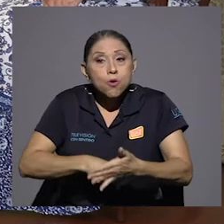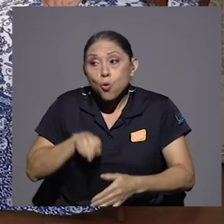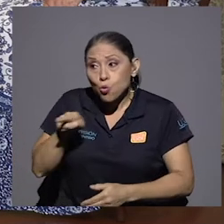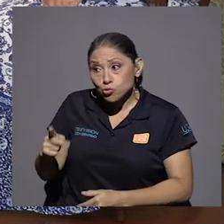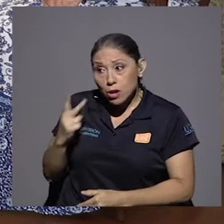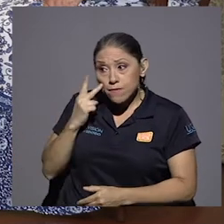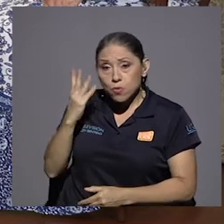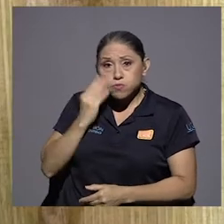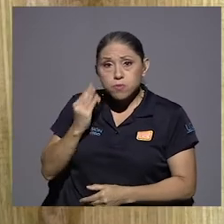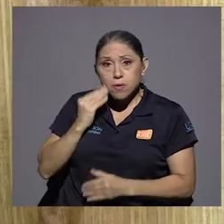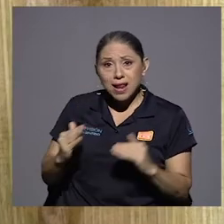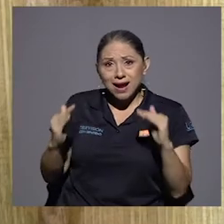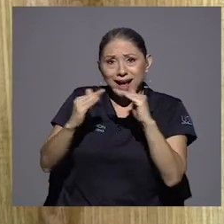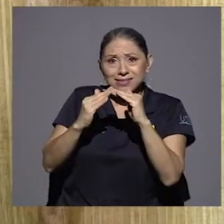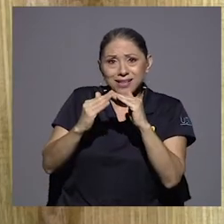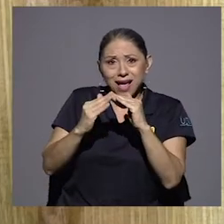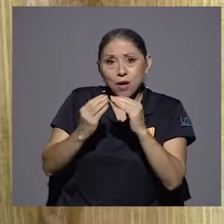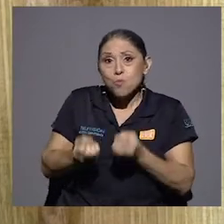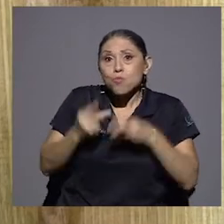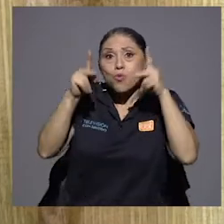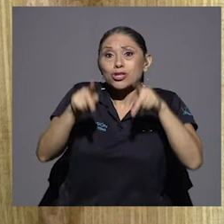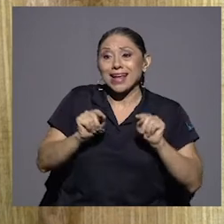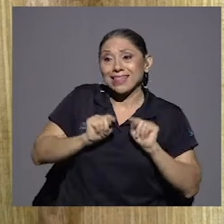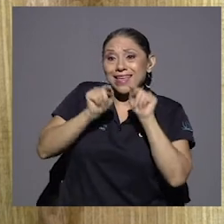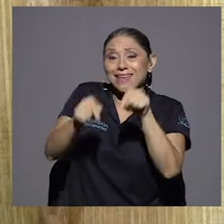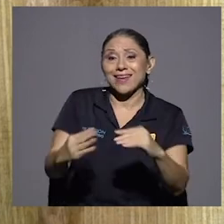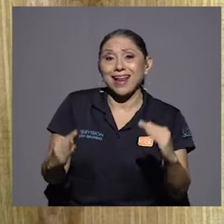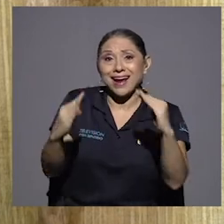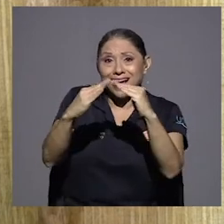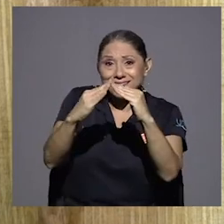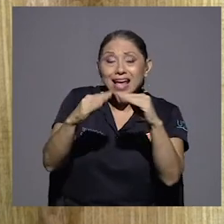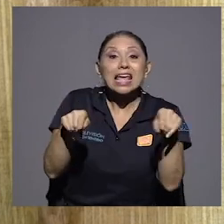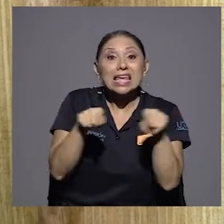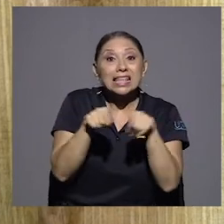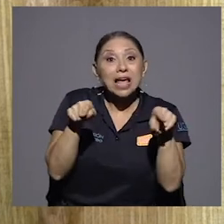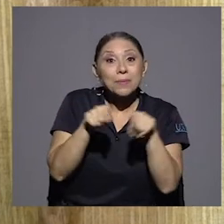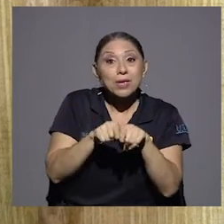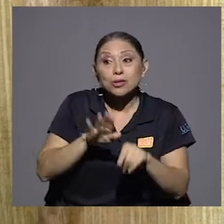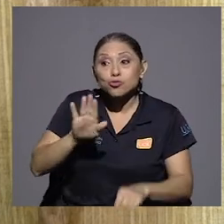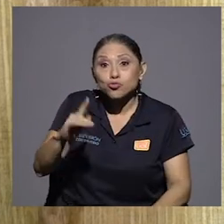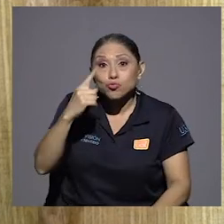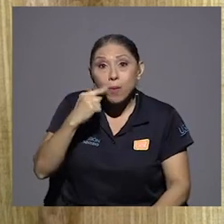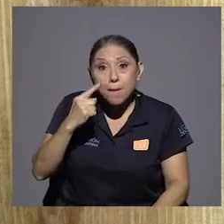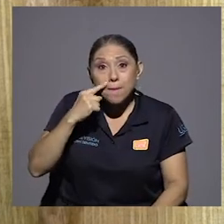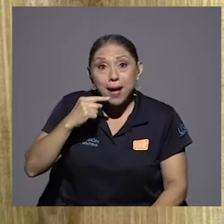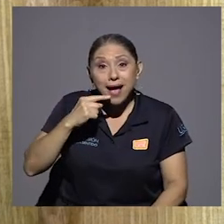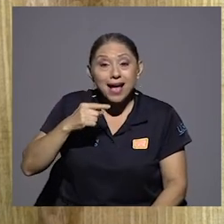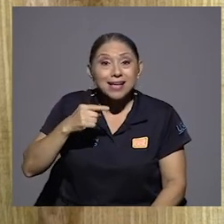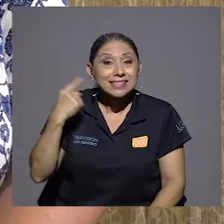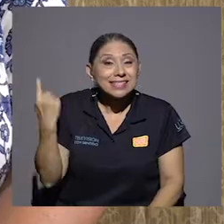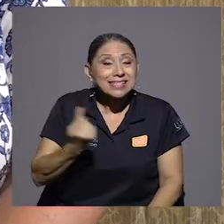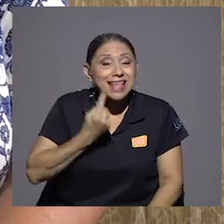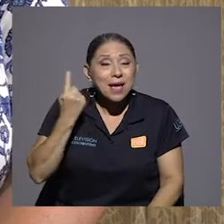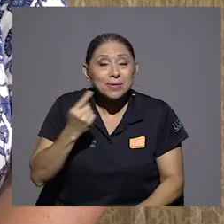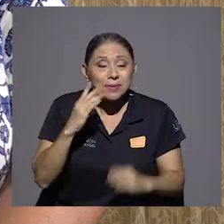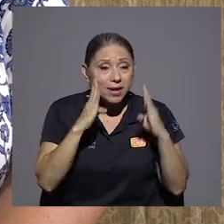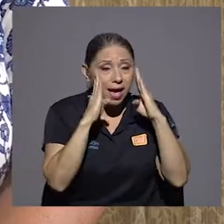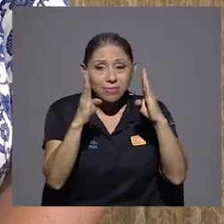solamente con toda la gente que llegaba, sino con que él sacaba su... su maletita para siempre atender a la gente.